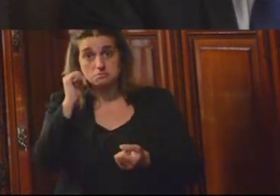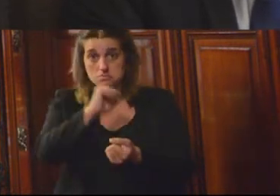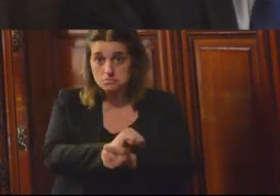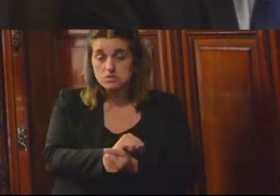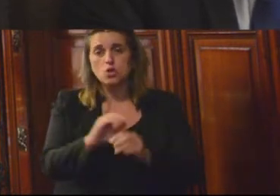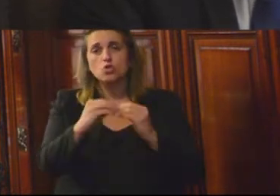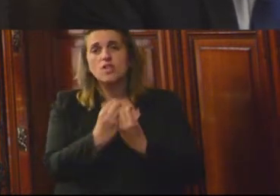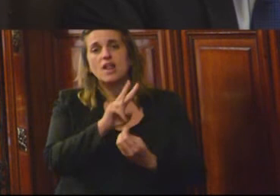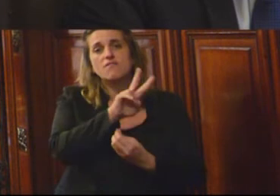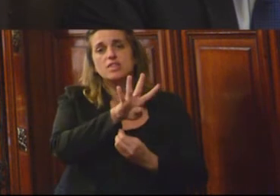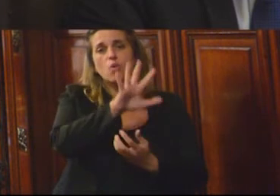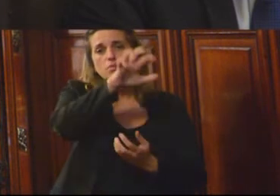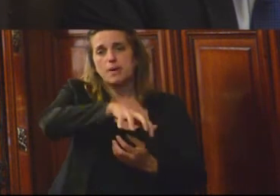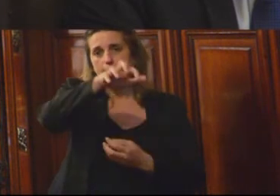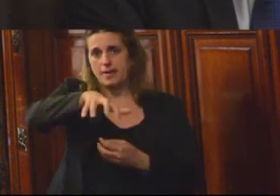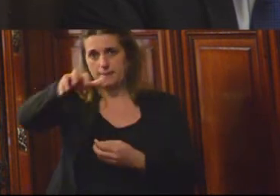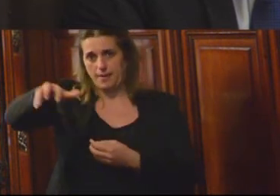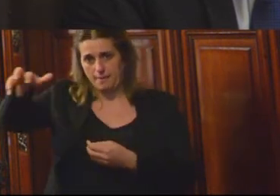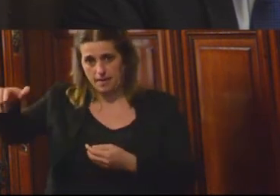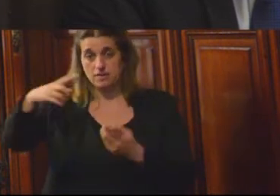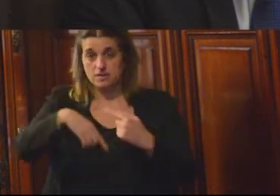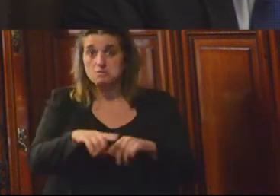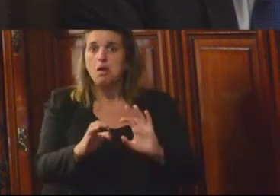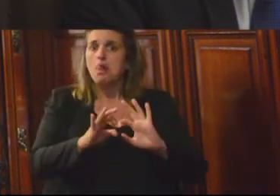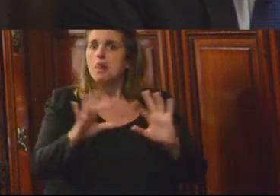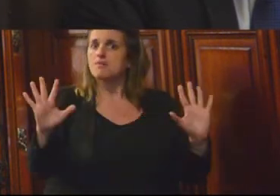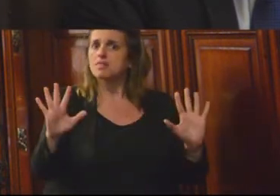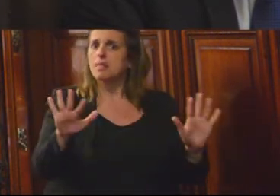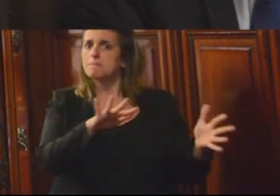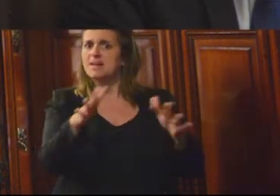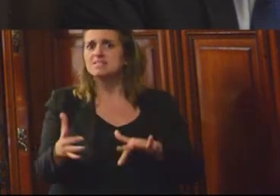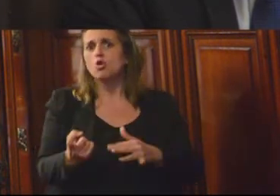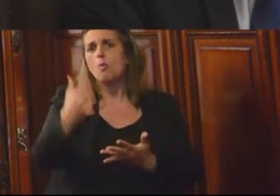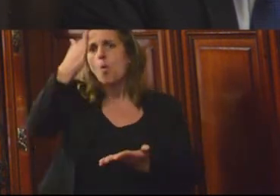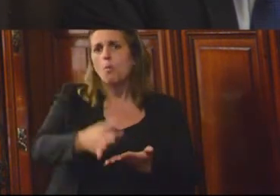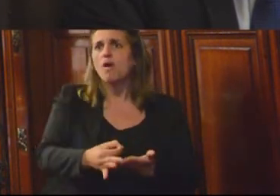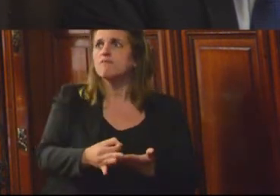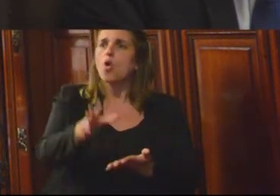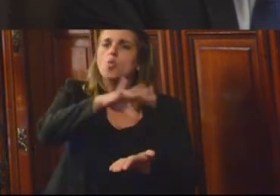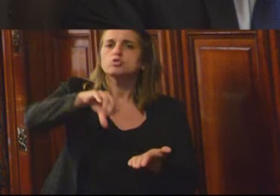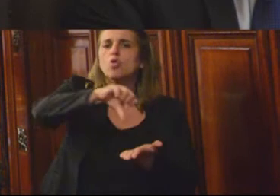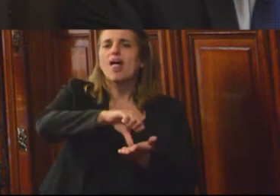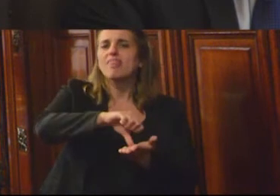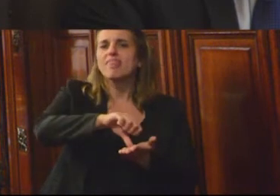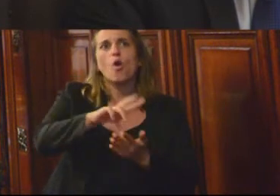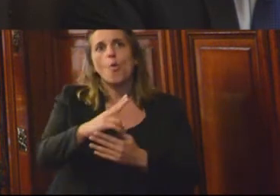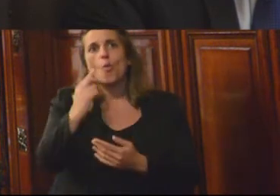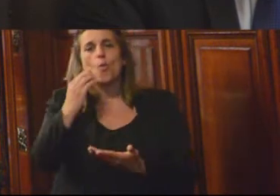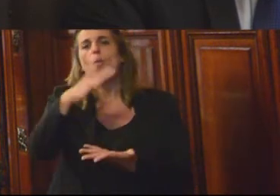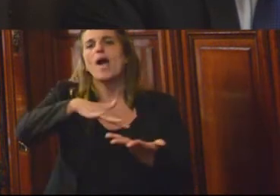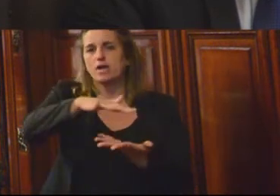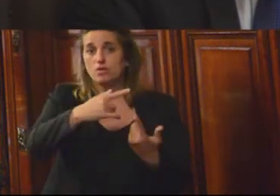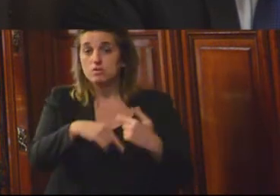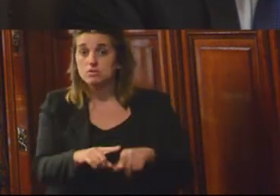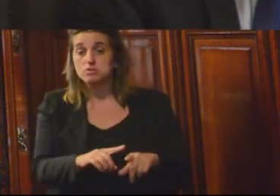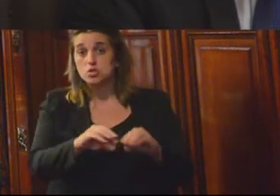pabellones y tienen una libertad que se asemeja a la de un pueblo o una ciudad o un barrio. Esos